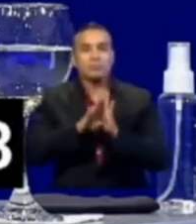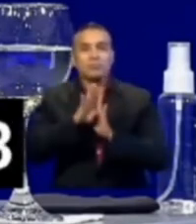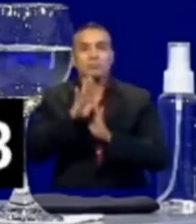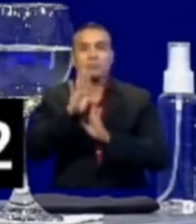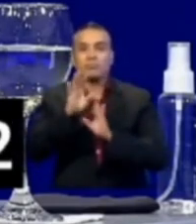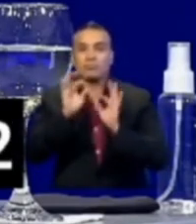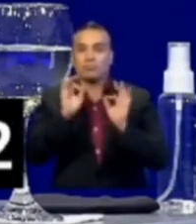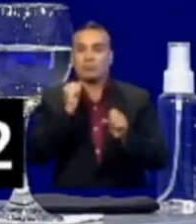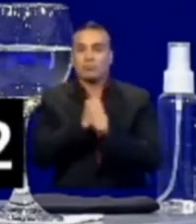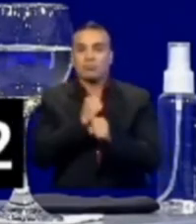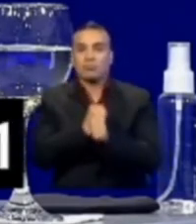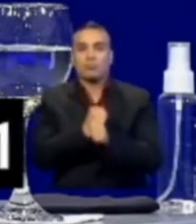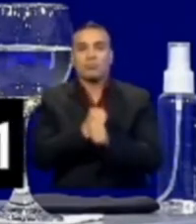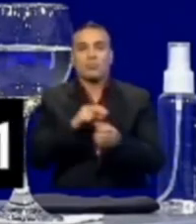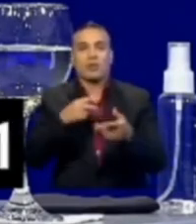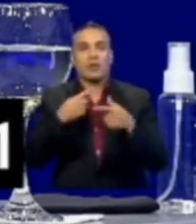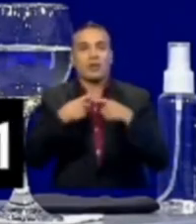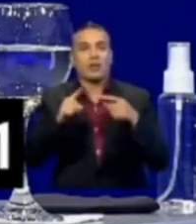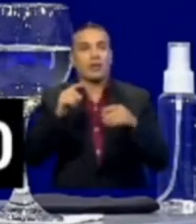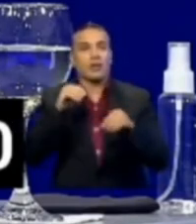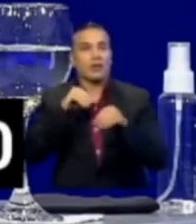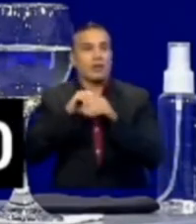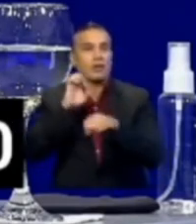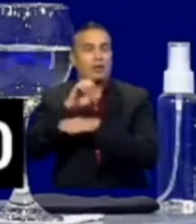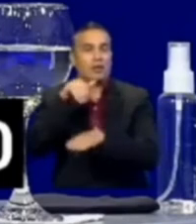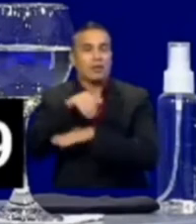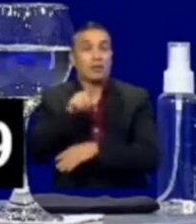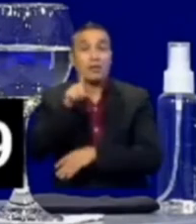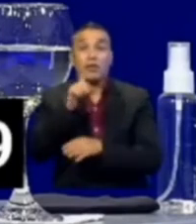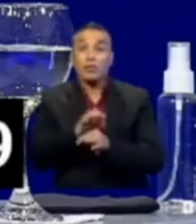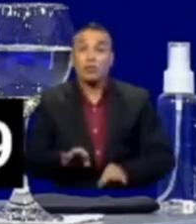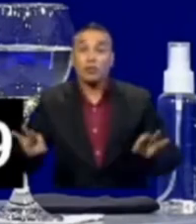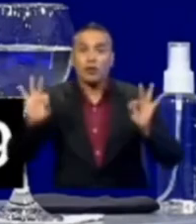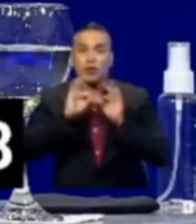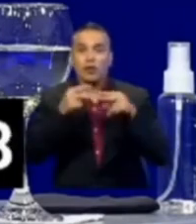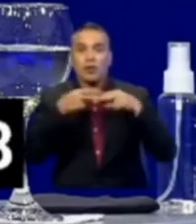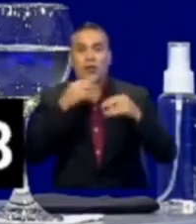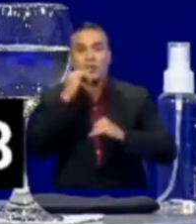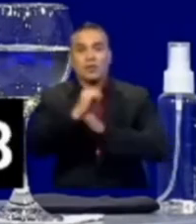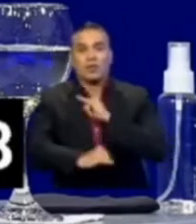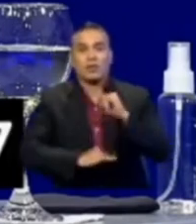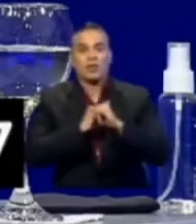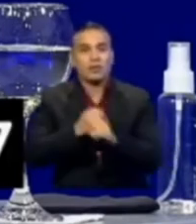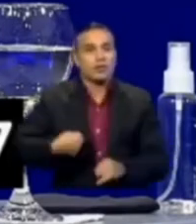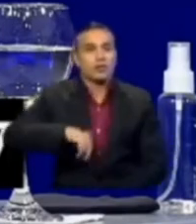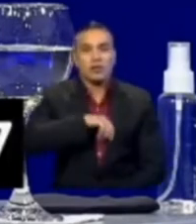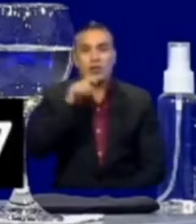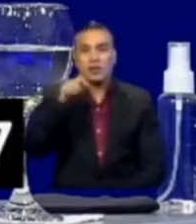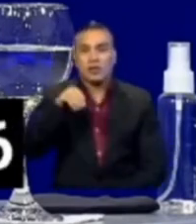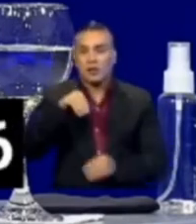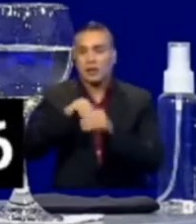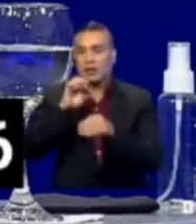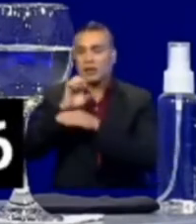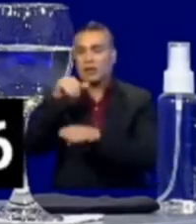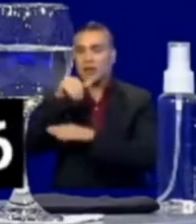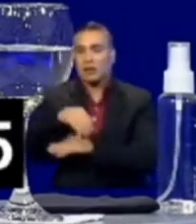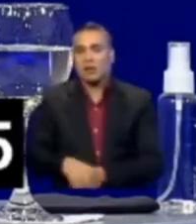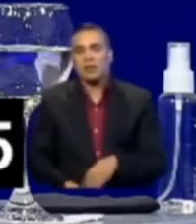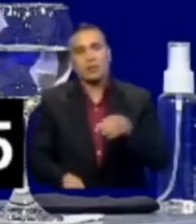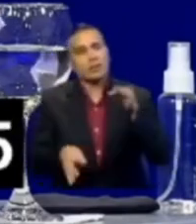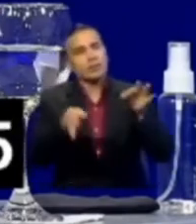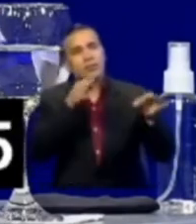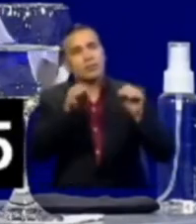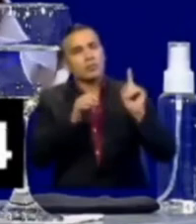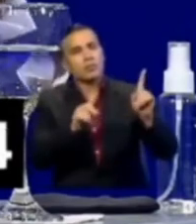racional de la biodiversidad ecuatoriana. Ese es el tipo de relaciones internacionales que necesita nuestro país. Explíquenos